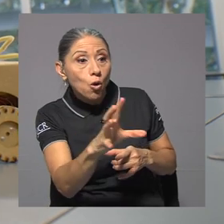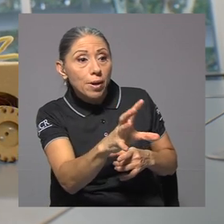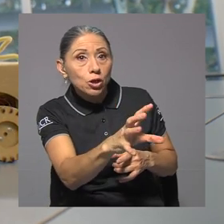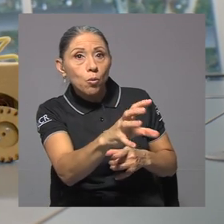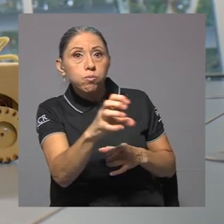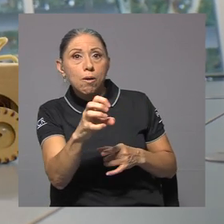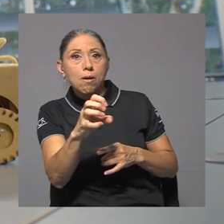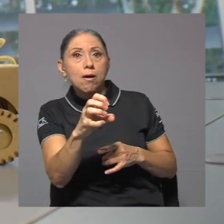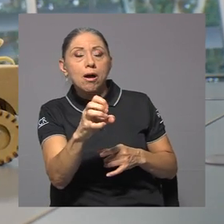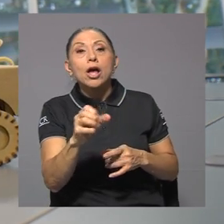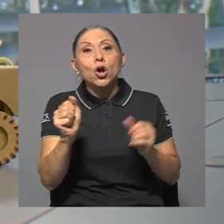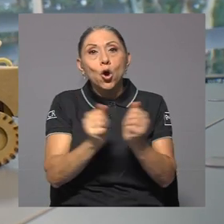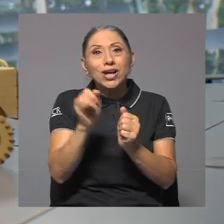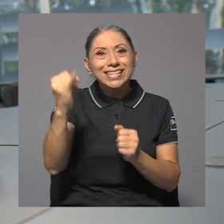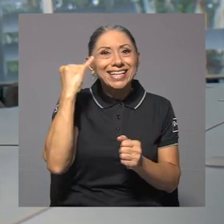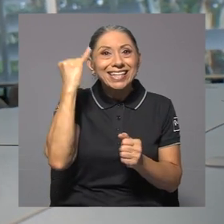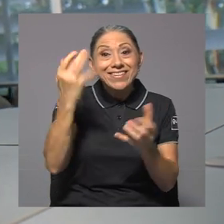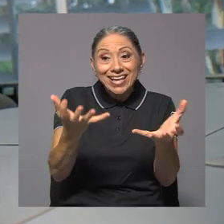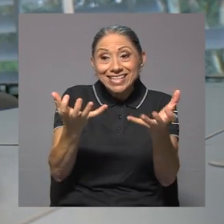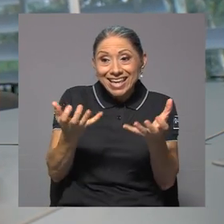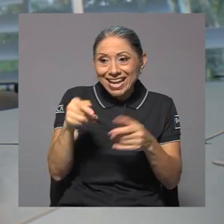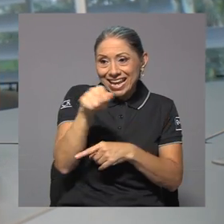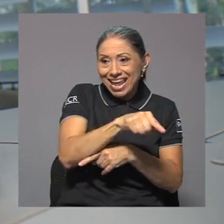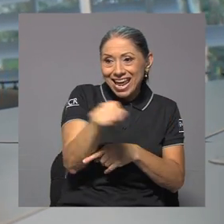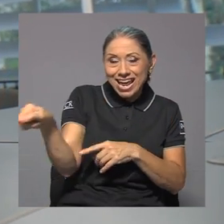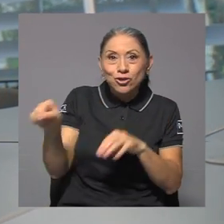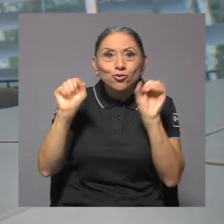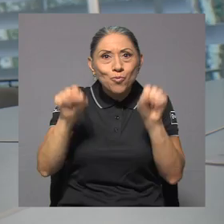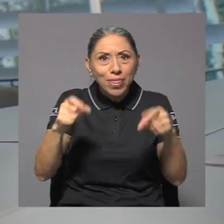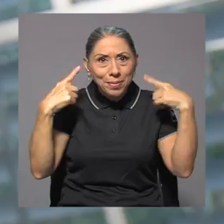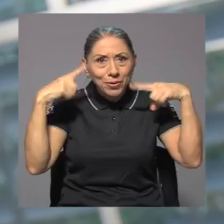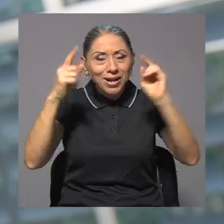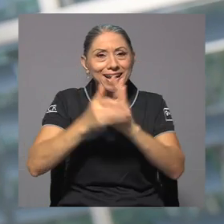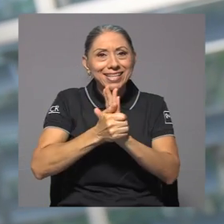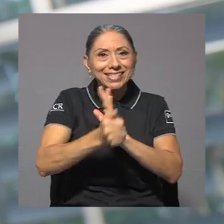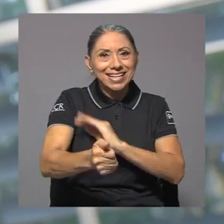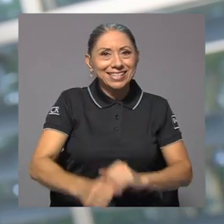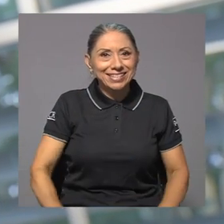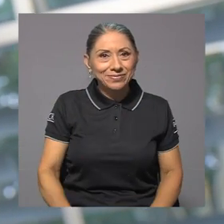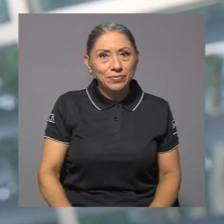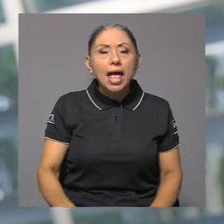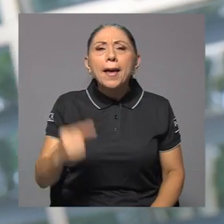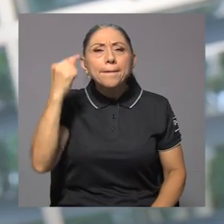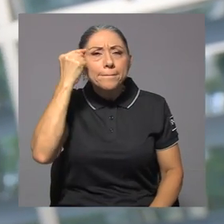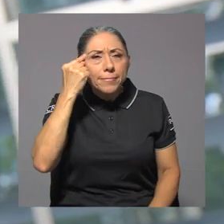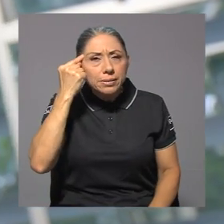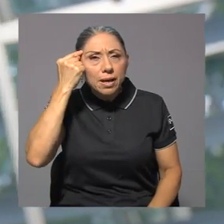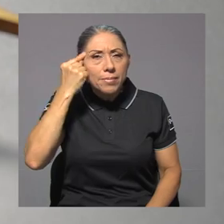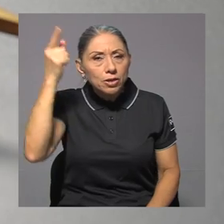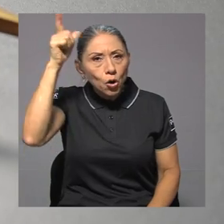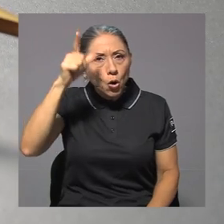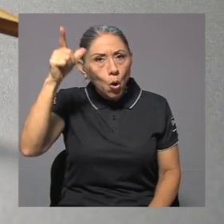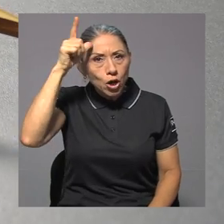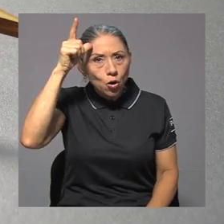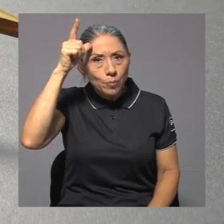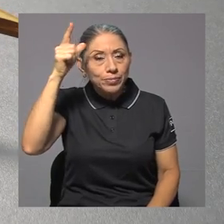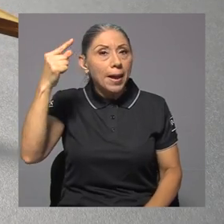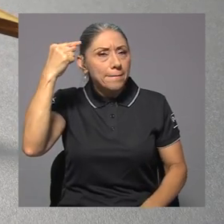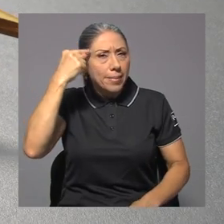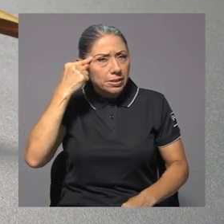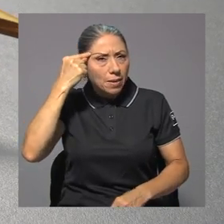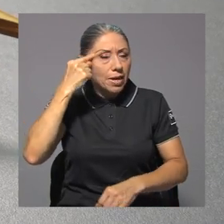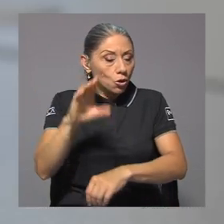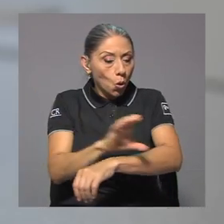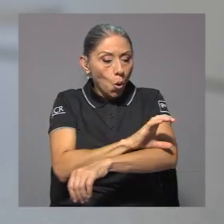Con esta iniciativa se busca que desarrollen determinadas destrezas. La parte de pensamiento lógico, el pensamiento